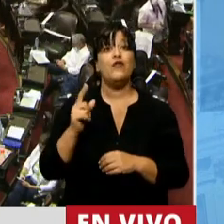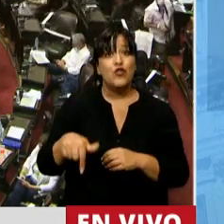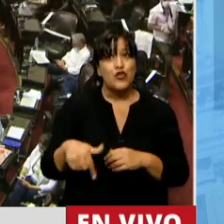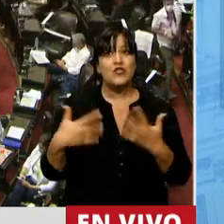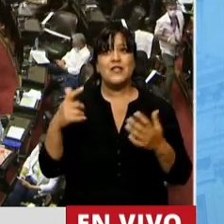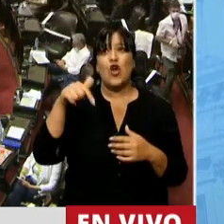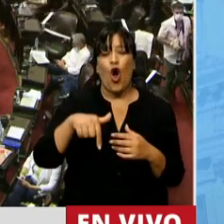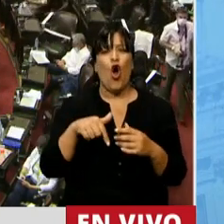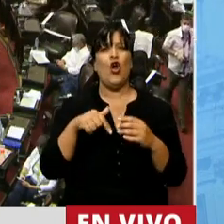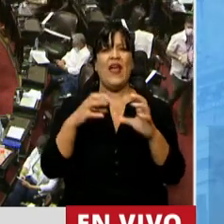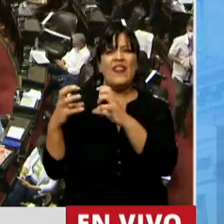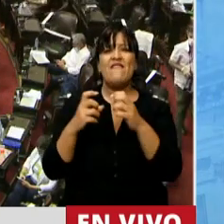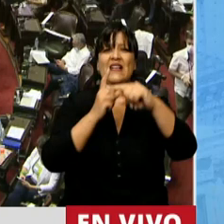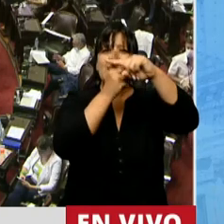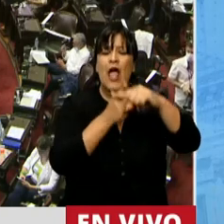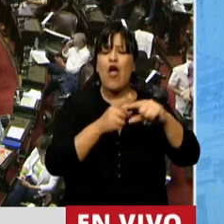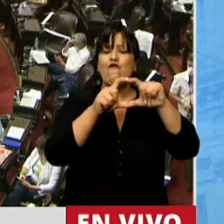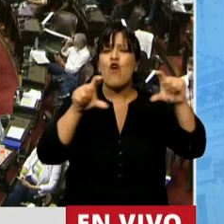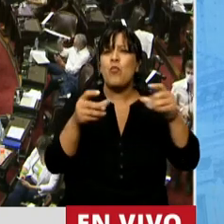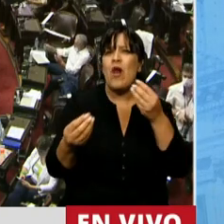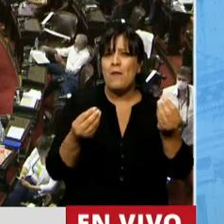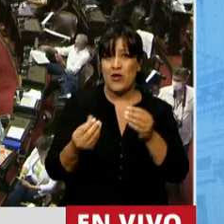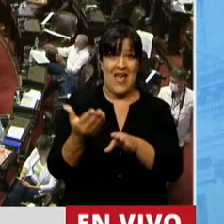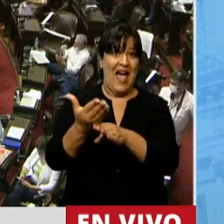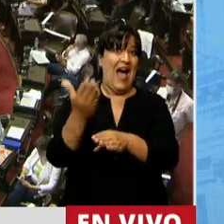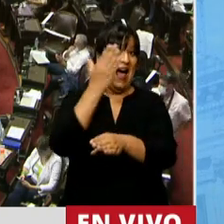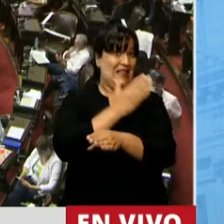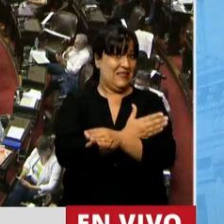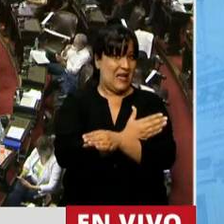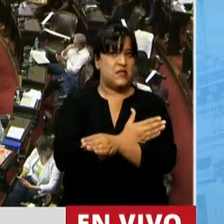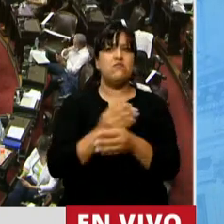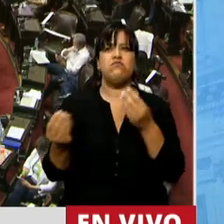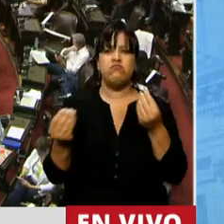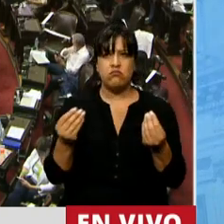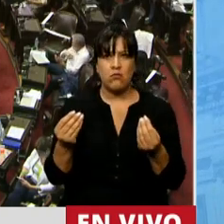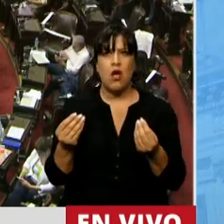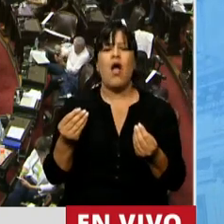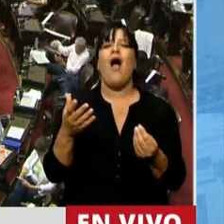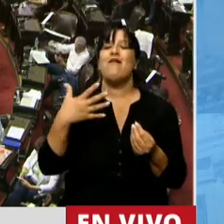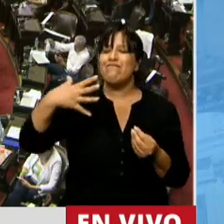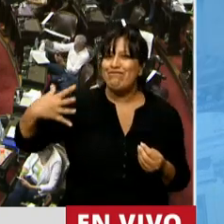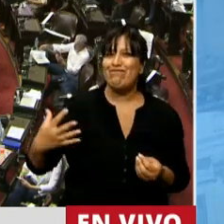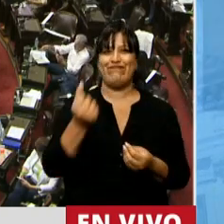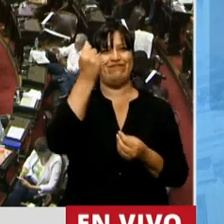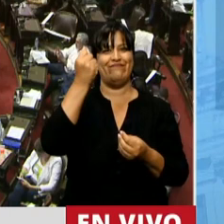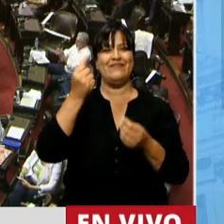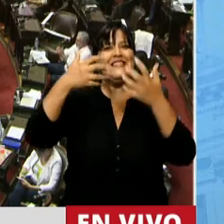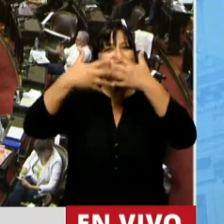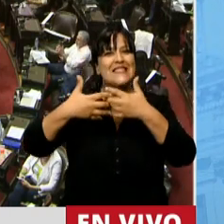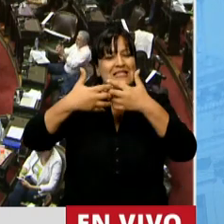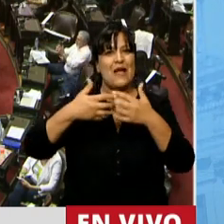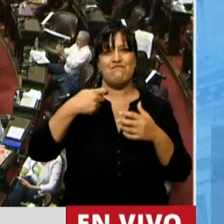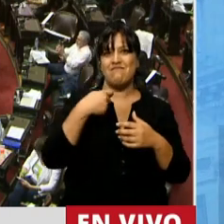discutiendo una fórmula, es porque antes, como bien se ha señalado acá, hubo una recuperación de un sistema